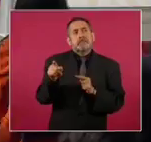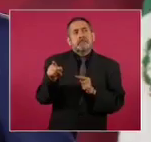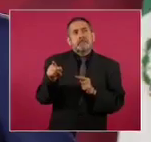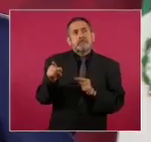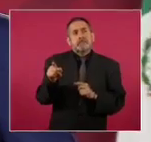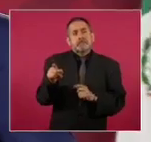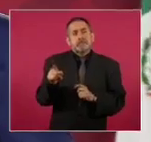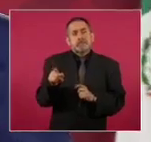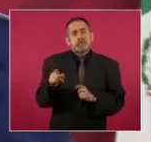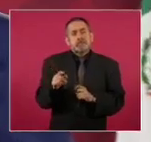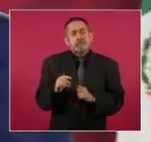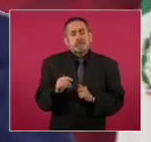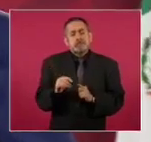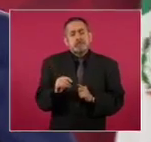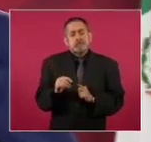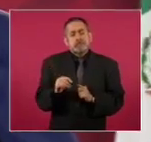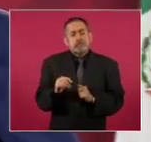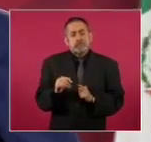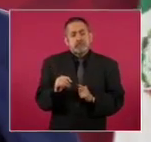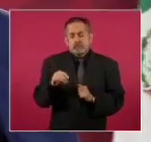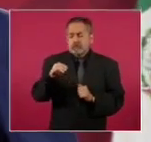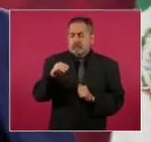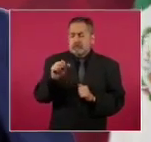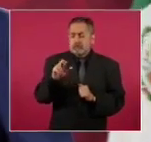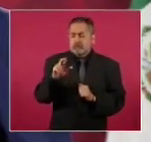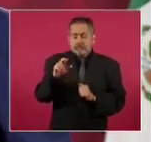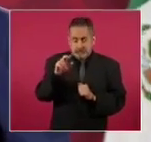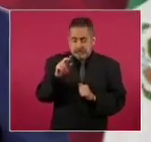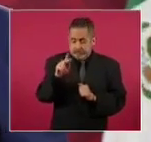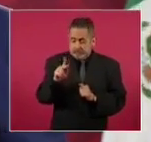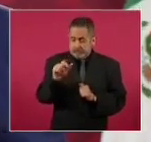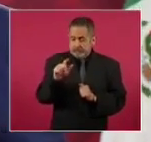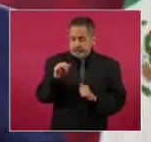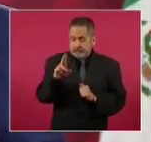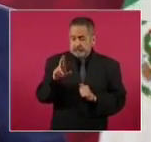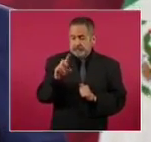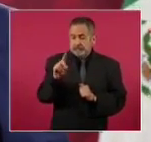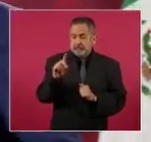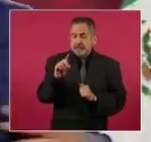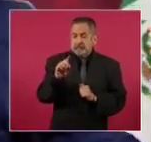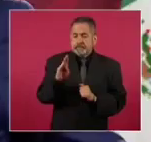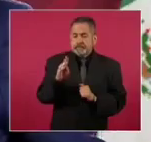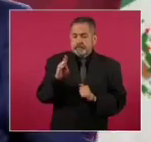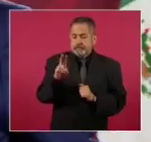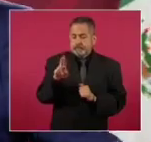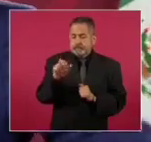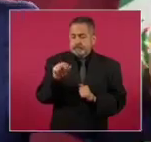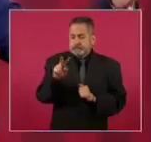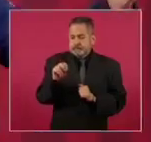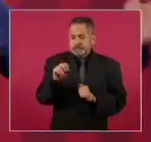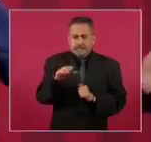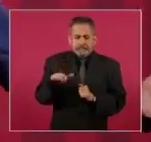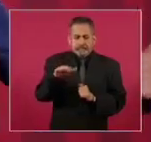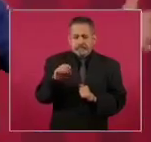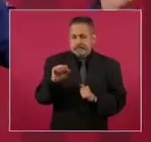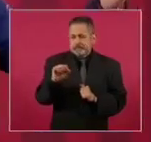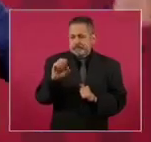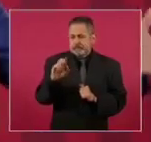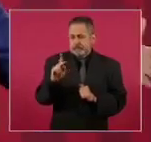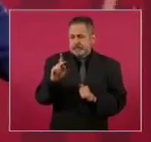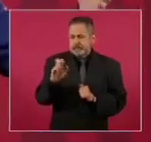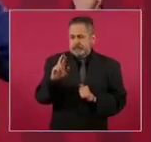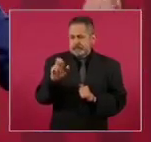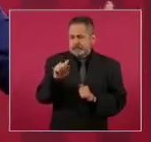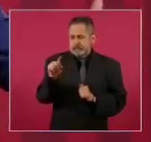hasta Palmar de Bravo, Esperanza, todo ahí, la gente